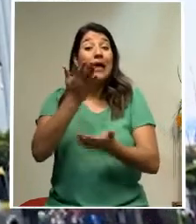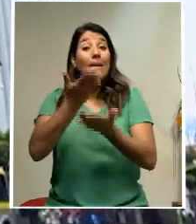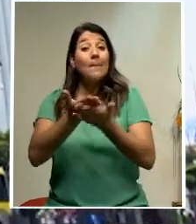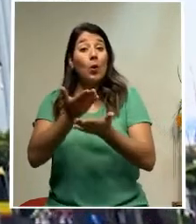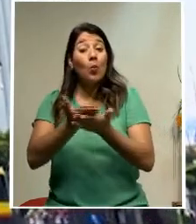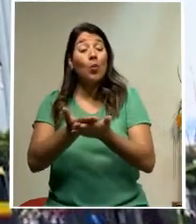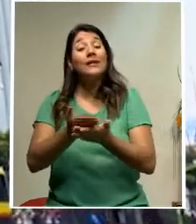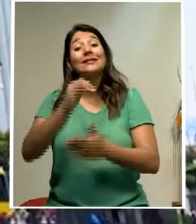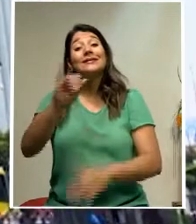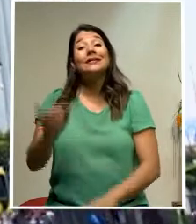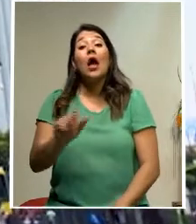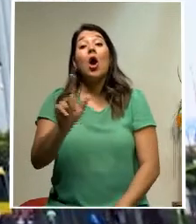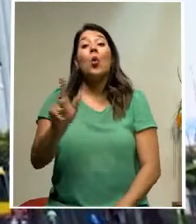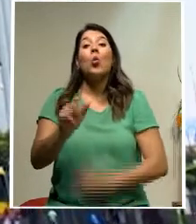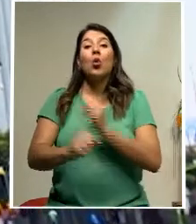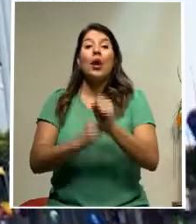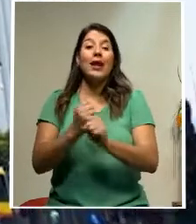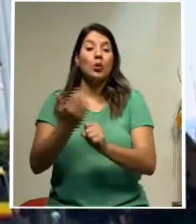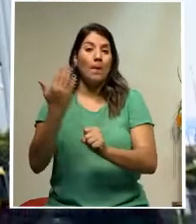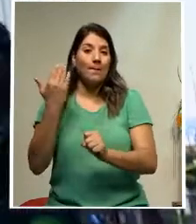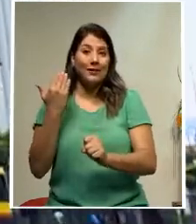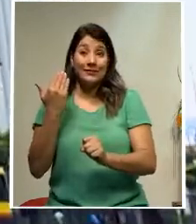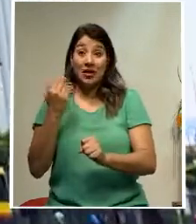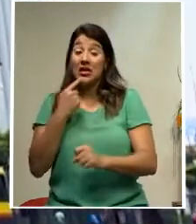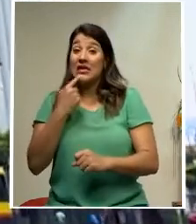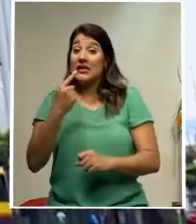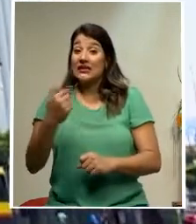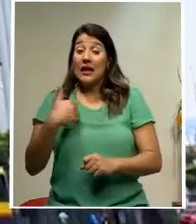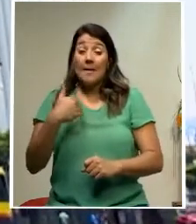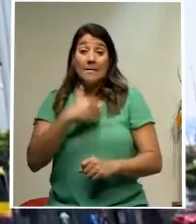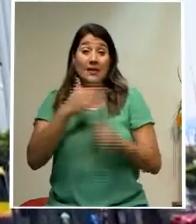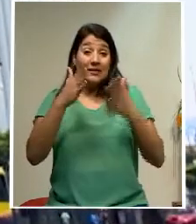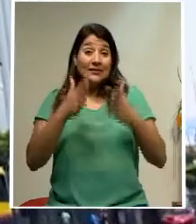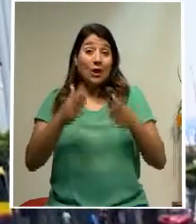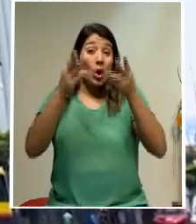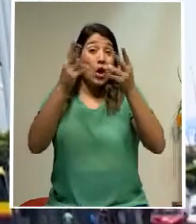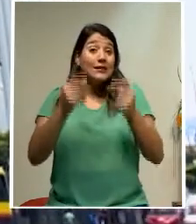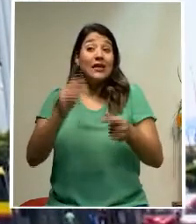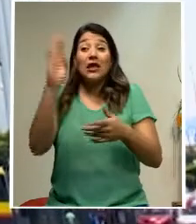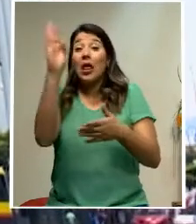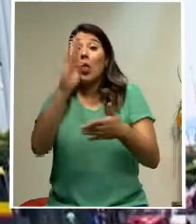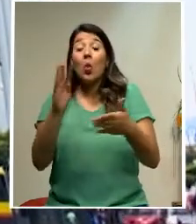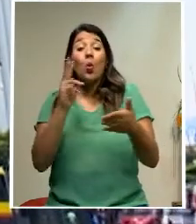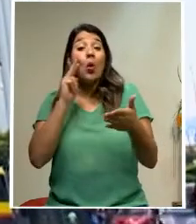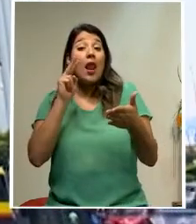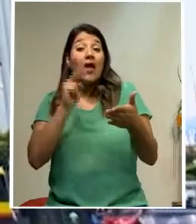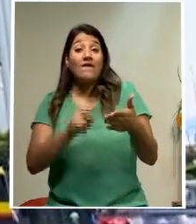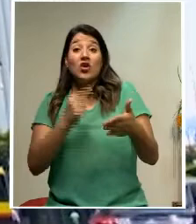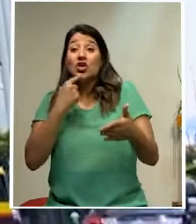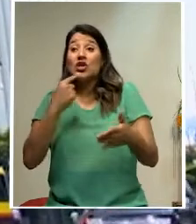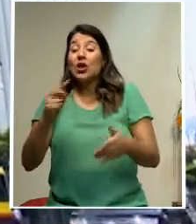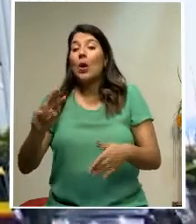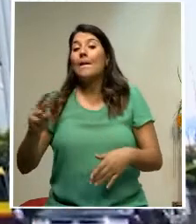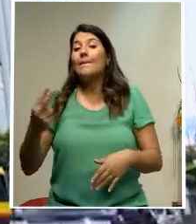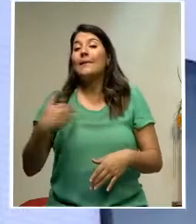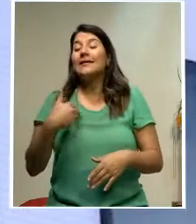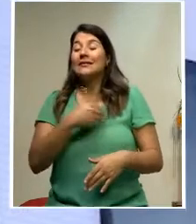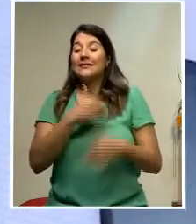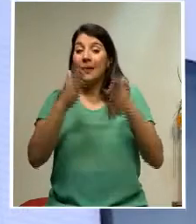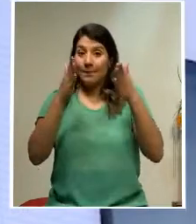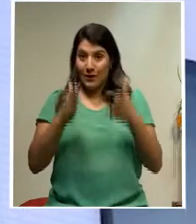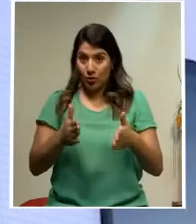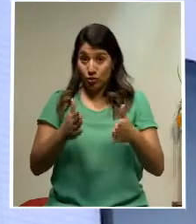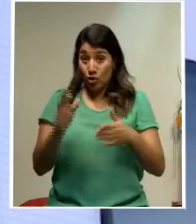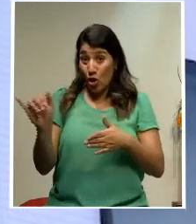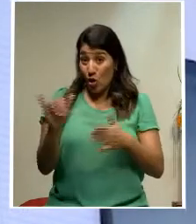en julio del año anterior nunca fue revisada por el Ministerio de Hacienda según confirmó el viceministro de esta institución, quien, como